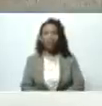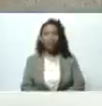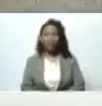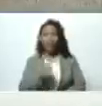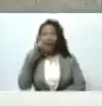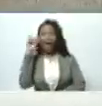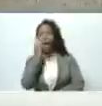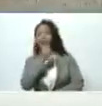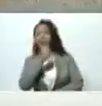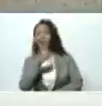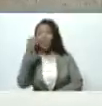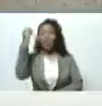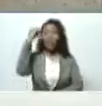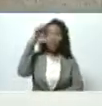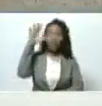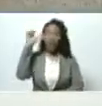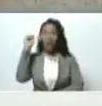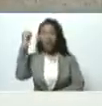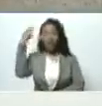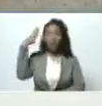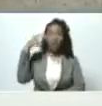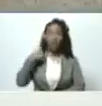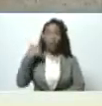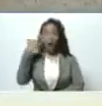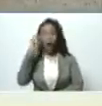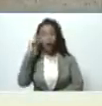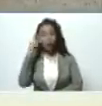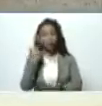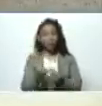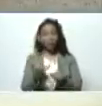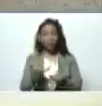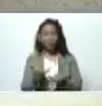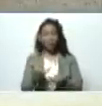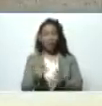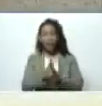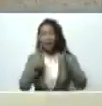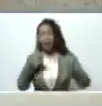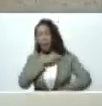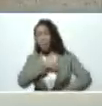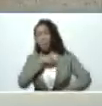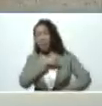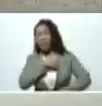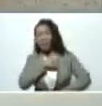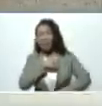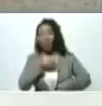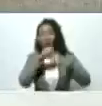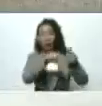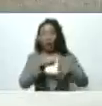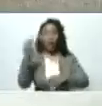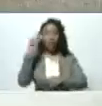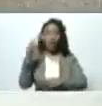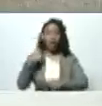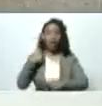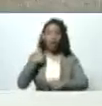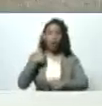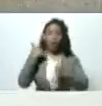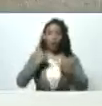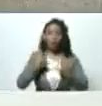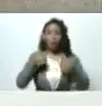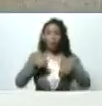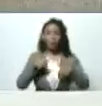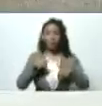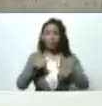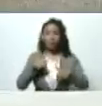de sol a sol te tengo presente gran misión agro venezuela de sol a sol te tengo presente